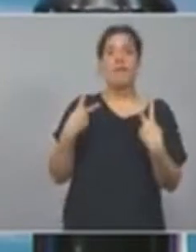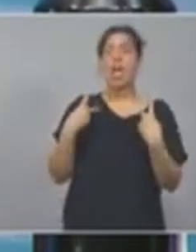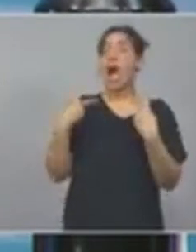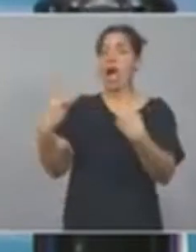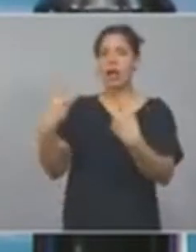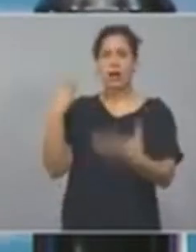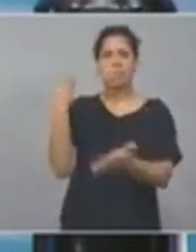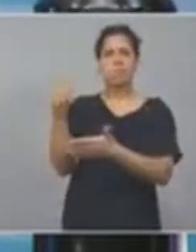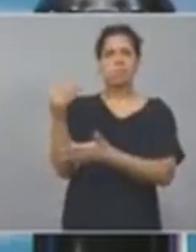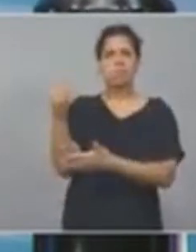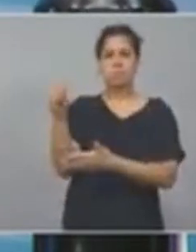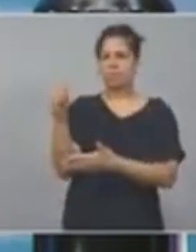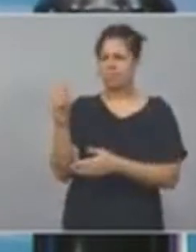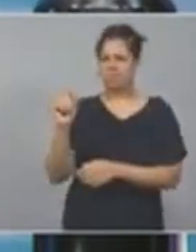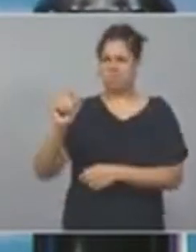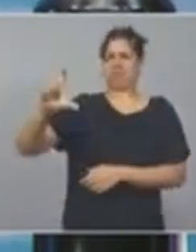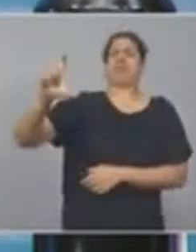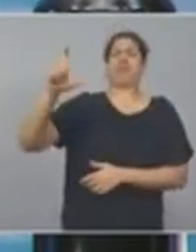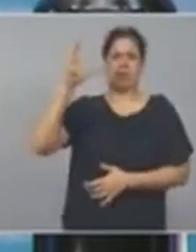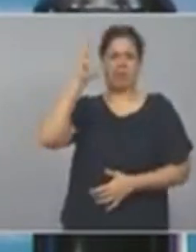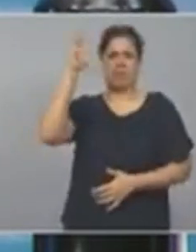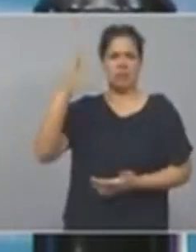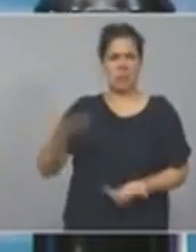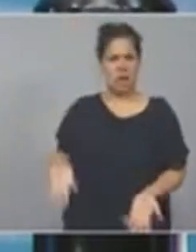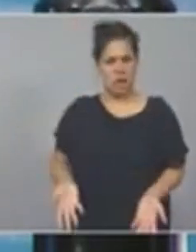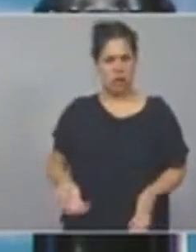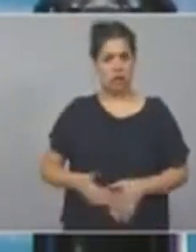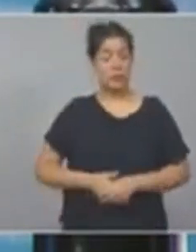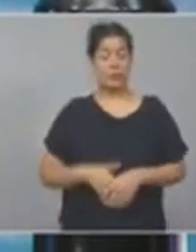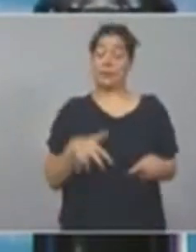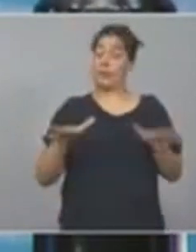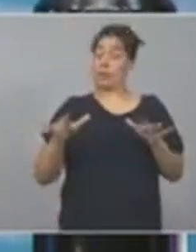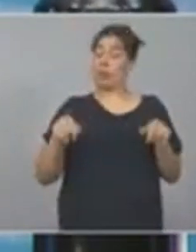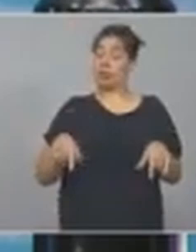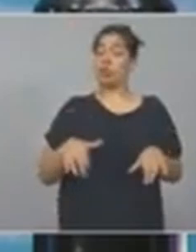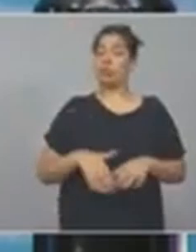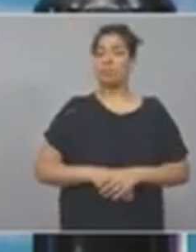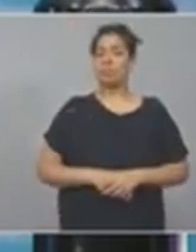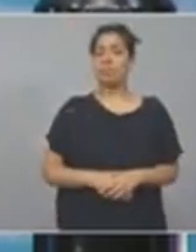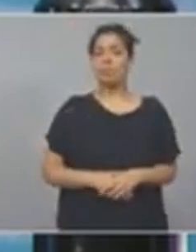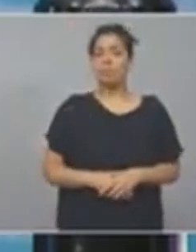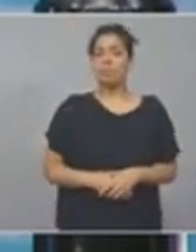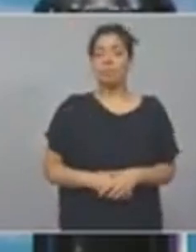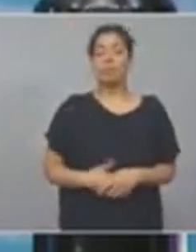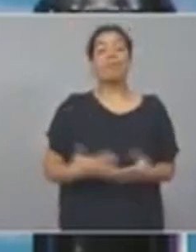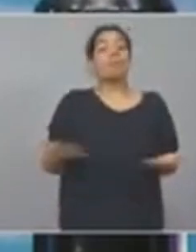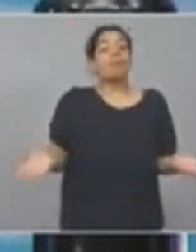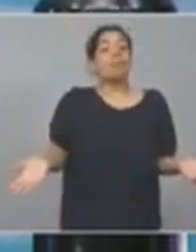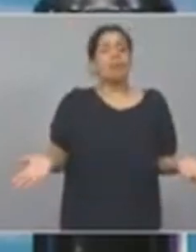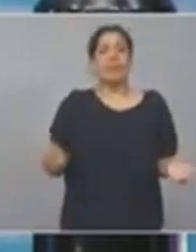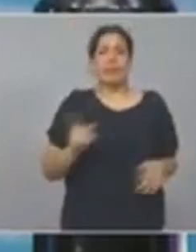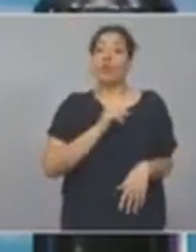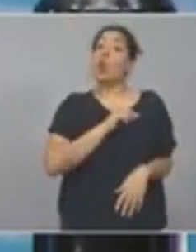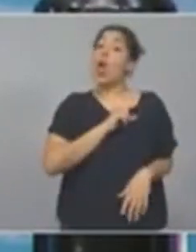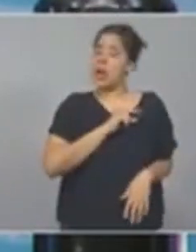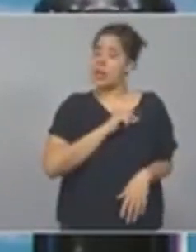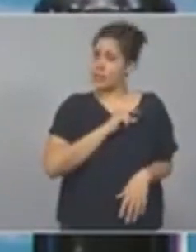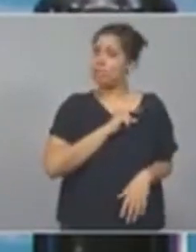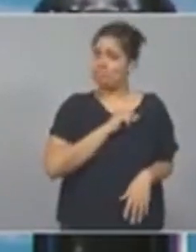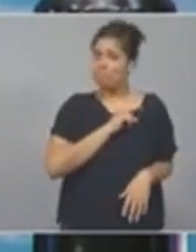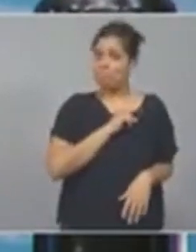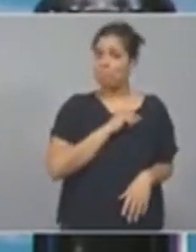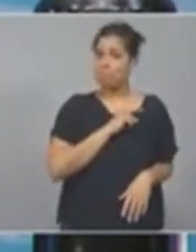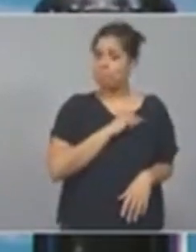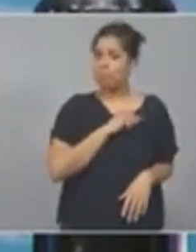con los costos del boleto. Estamos en esa situación. Tal vez de una manera dolorosa, muchos están